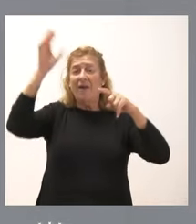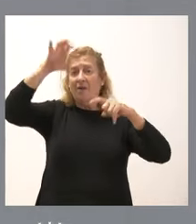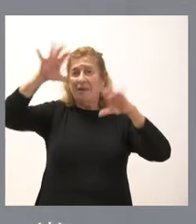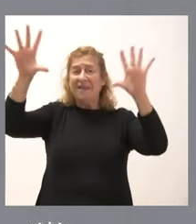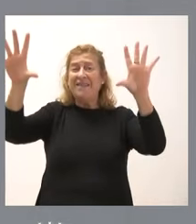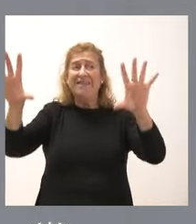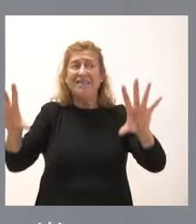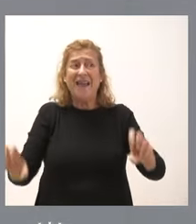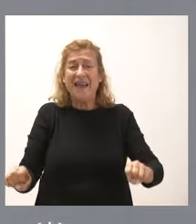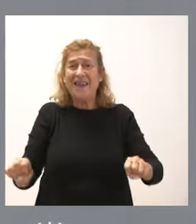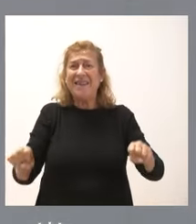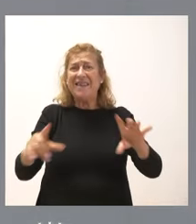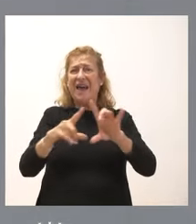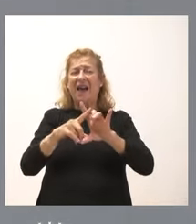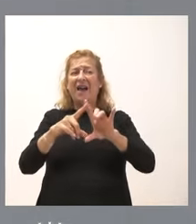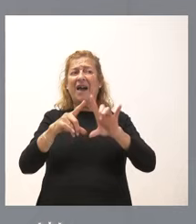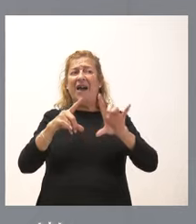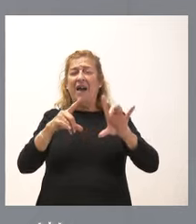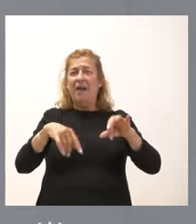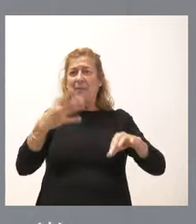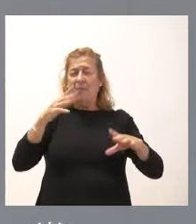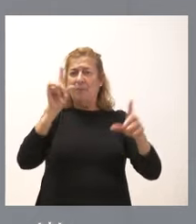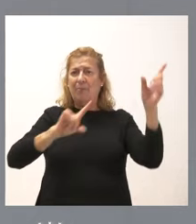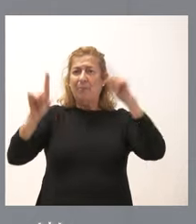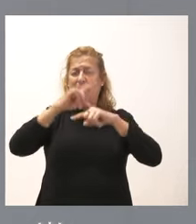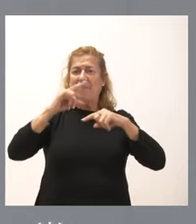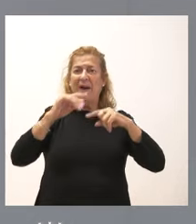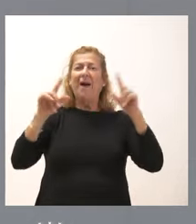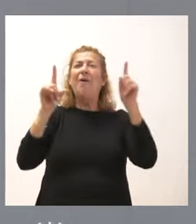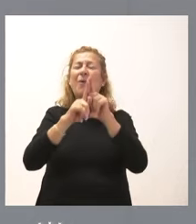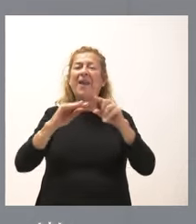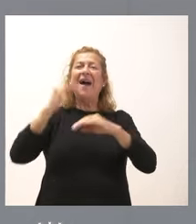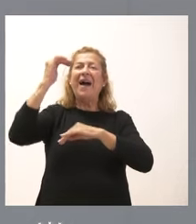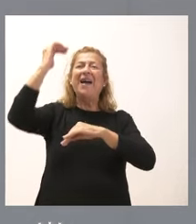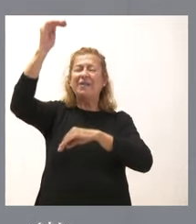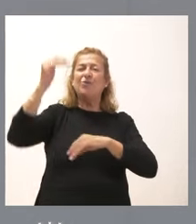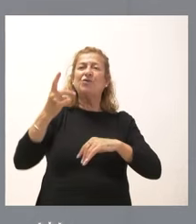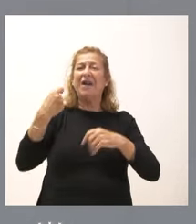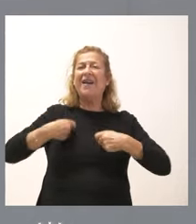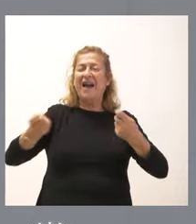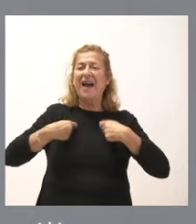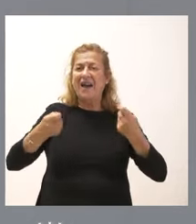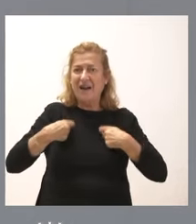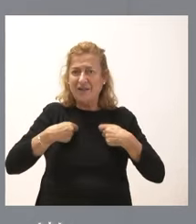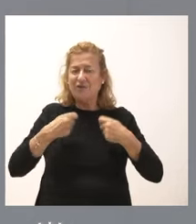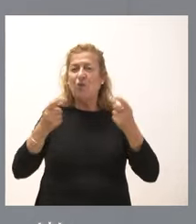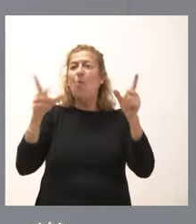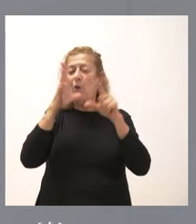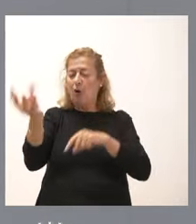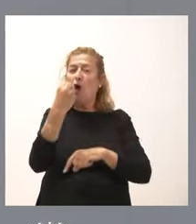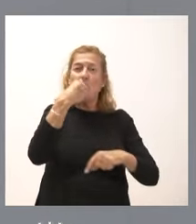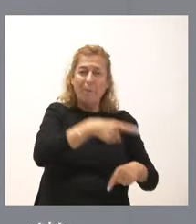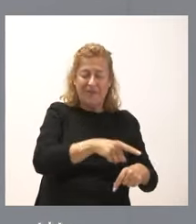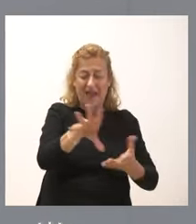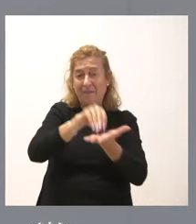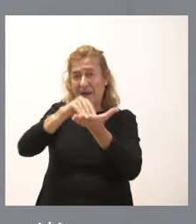problema de la dificultad de disponer de pastos, el problema de los altos costes de los inputs, tanto del forraje como del pienso,